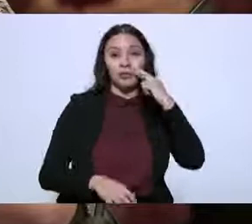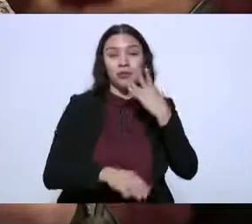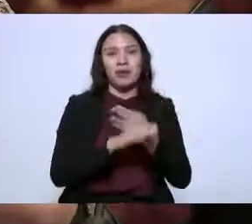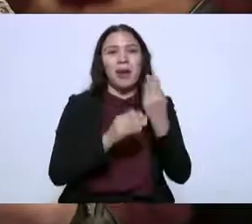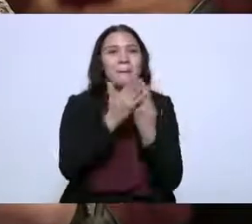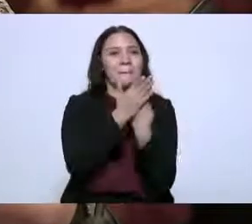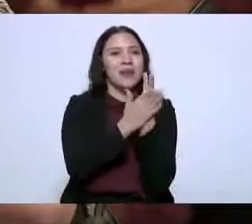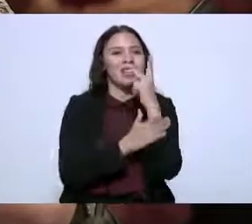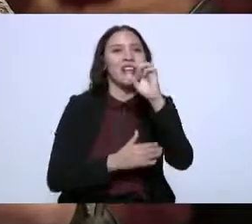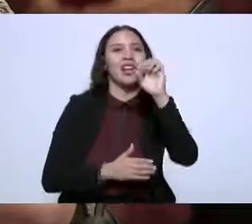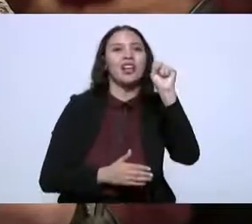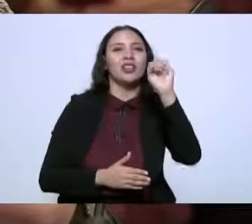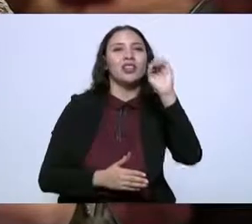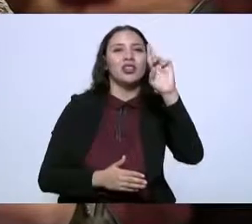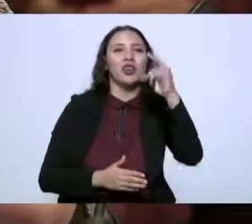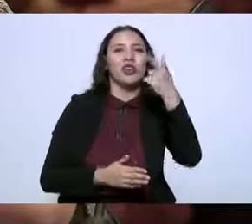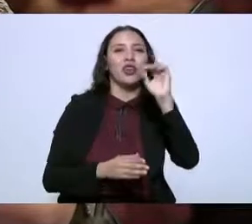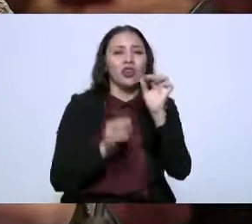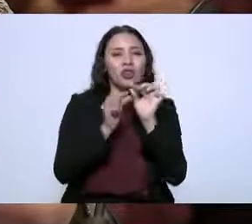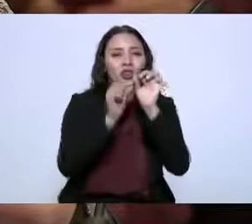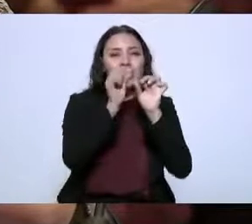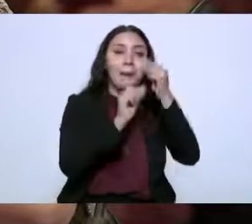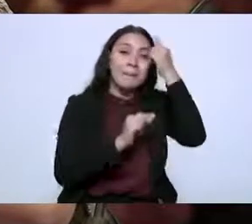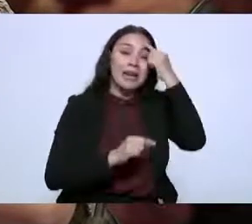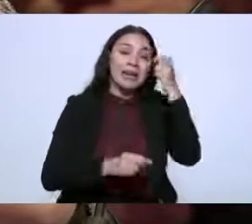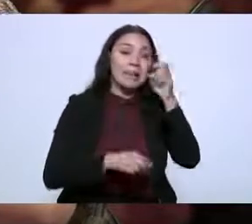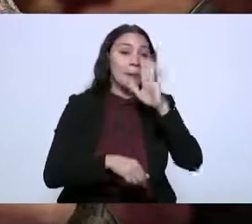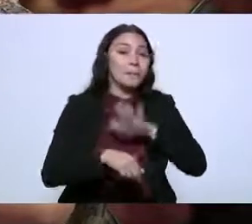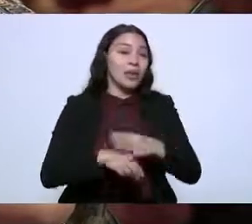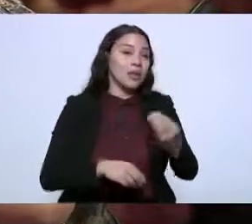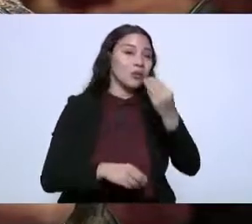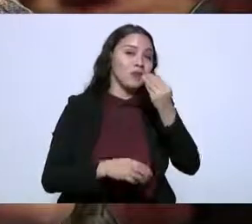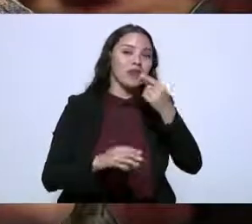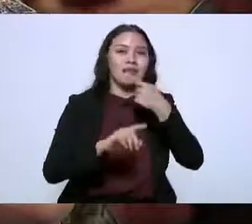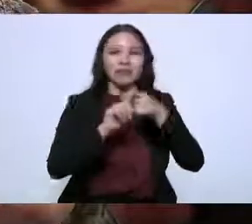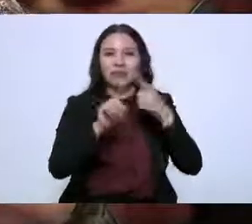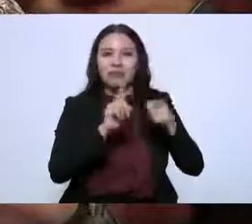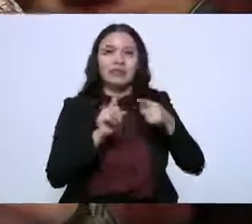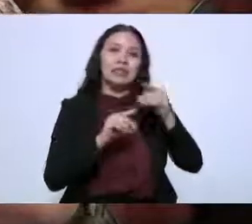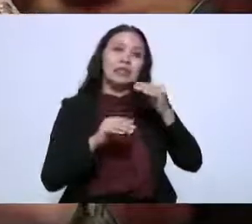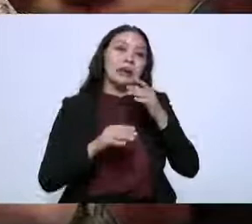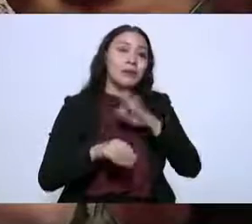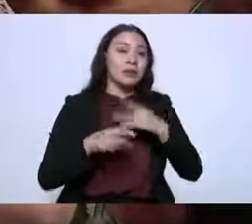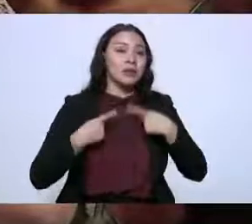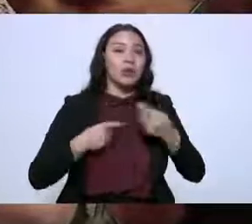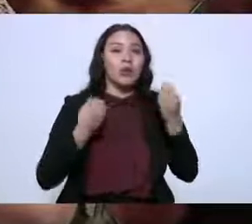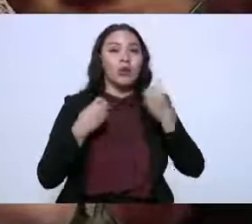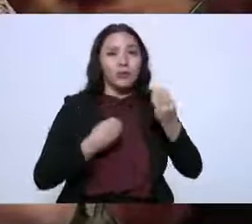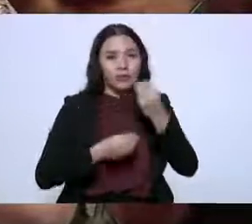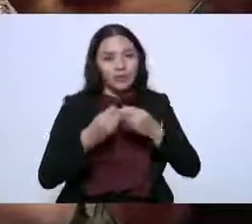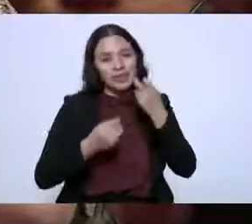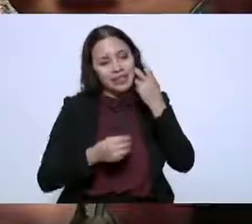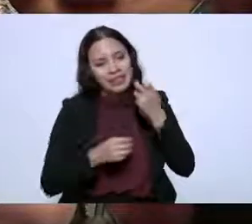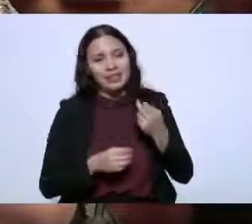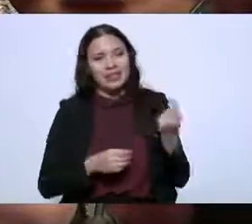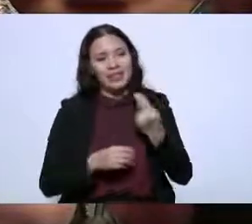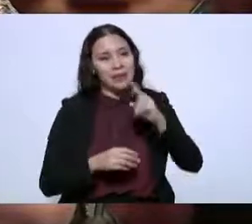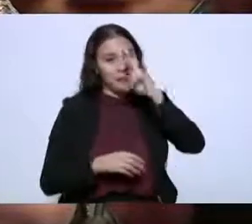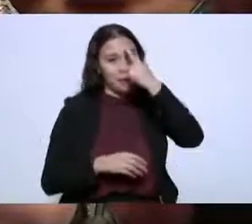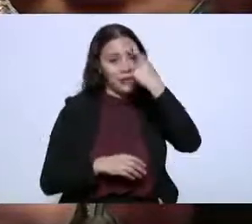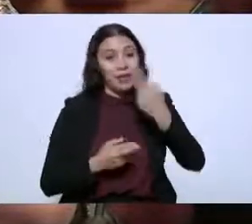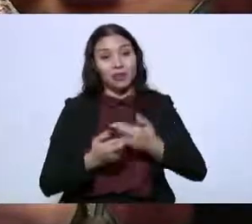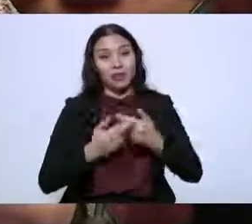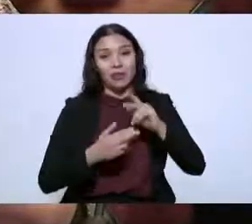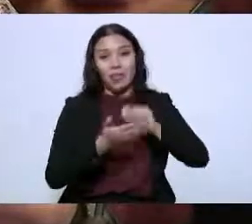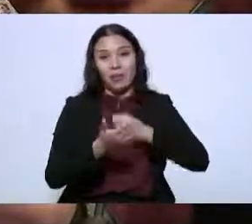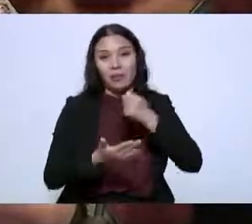y el sorgo es uno de los insumos principales en todas las cadenas de valor de los 24 productos básicos. y también de